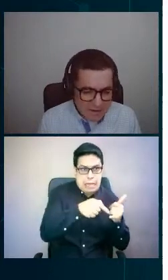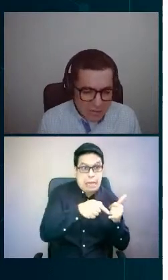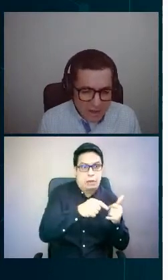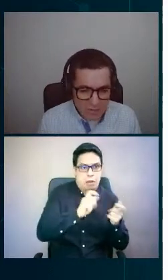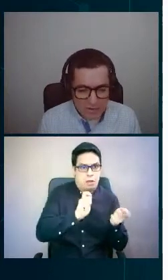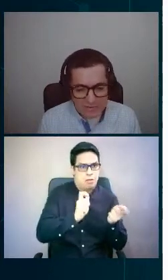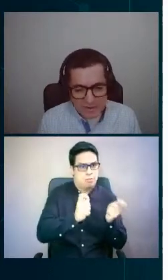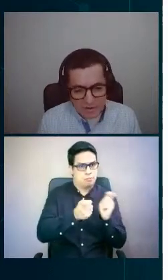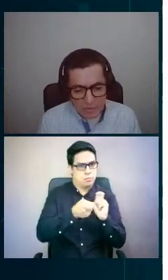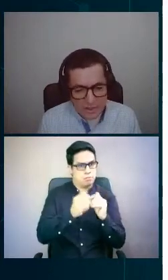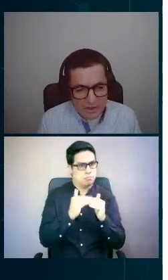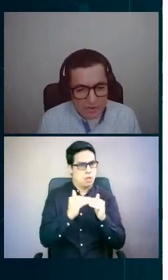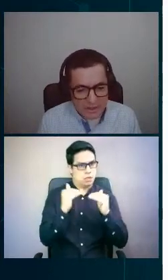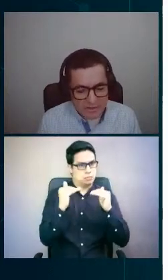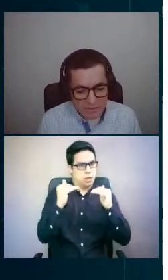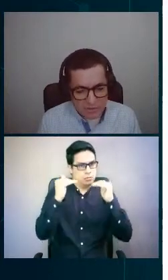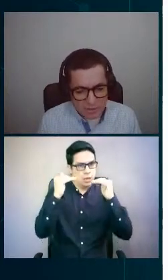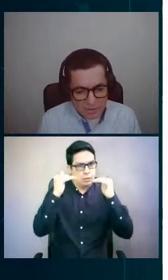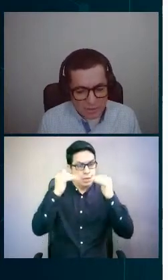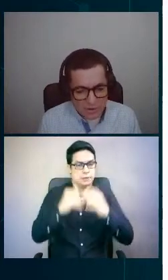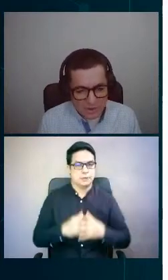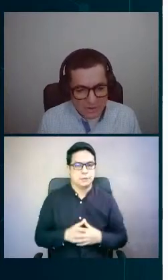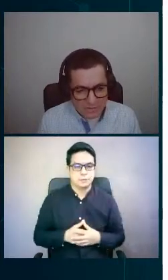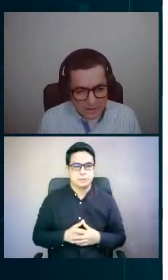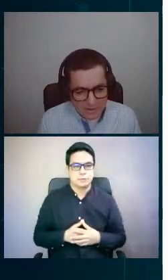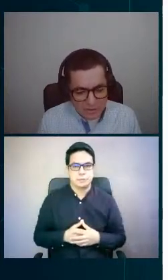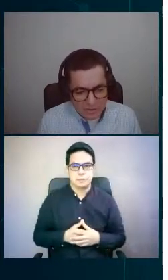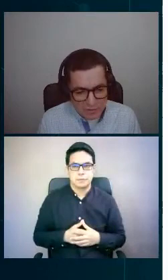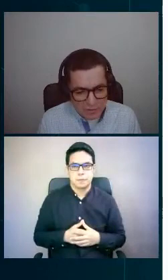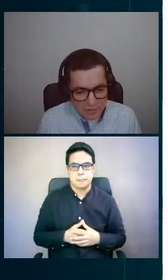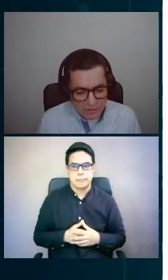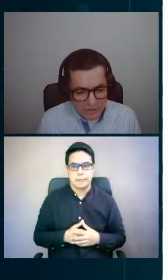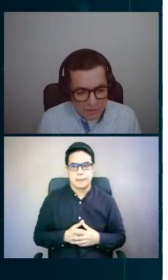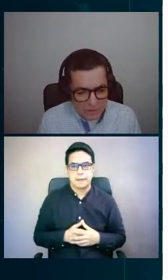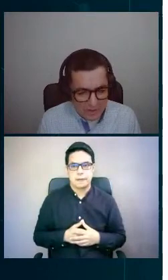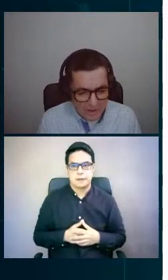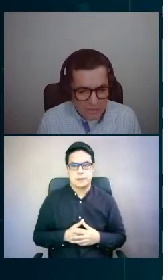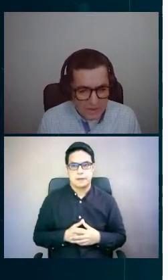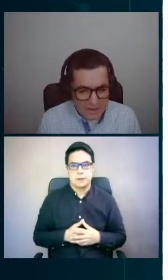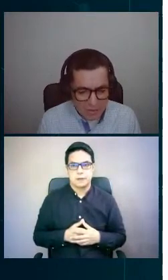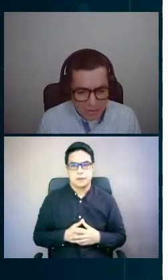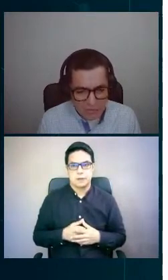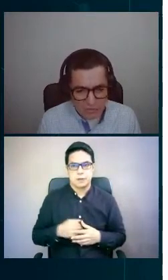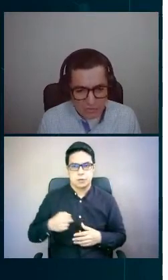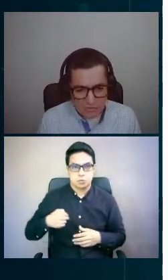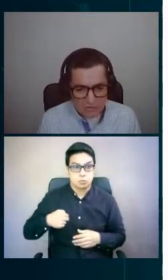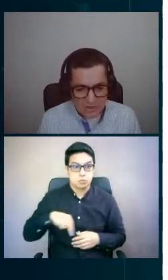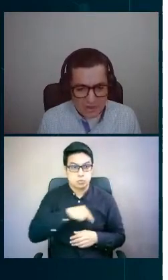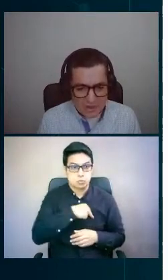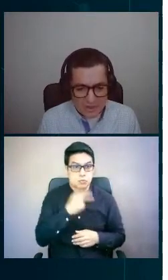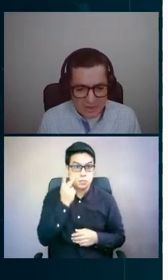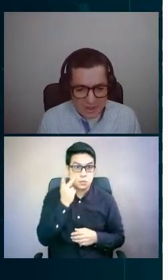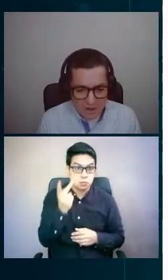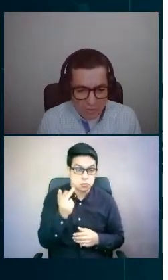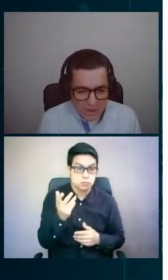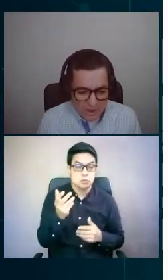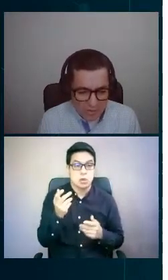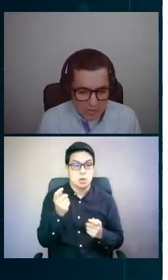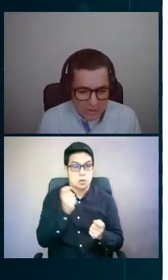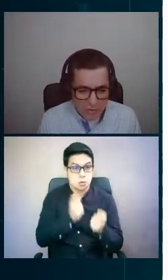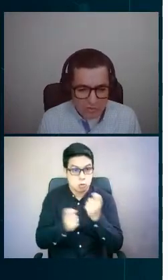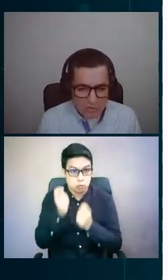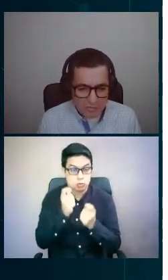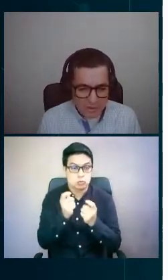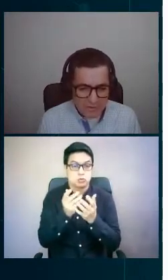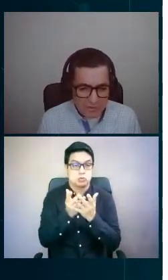Se evaluaron y se incluyeron dentro del caso de negocios una